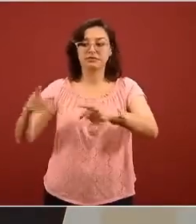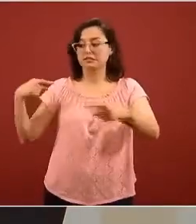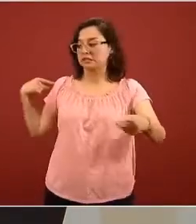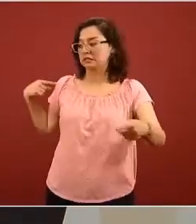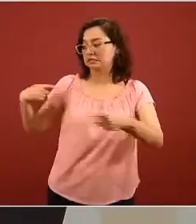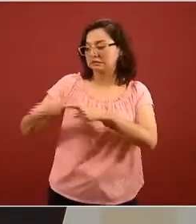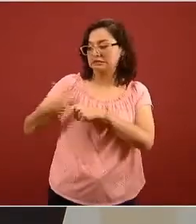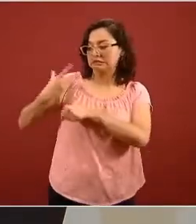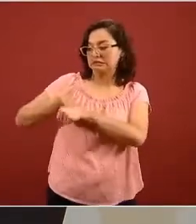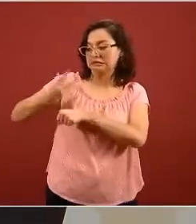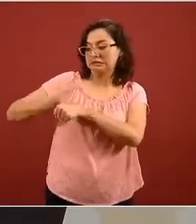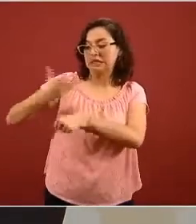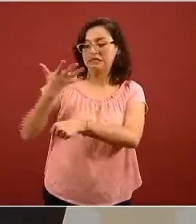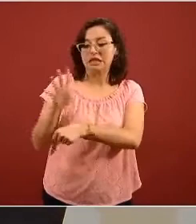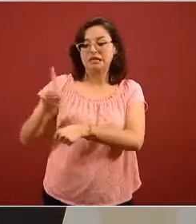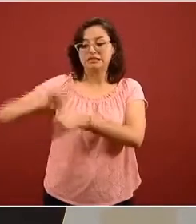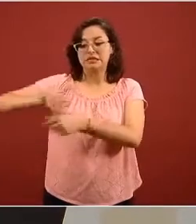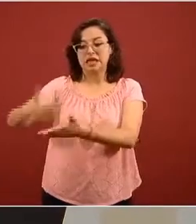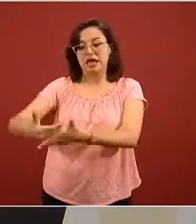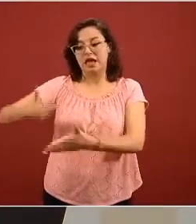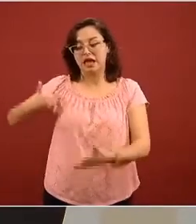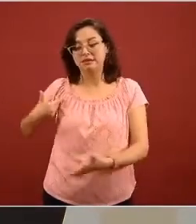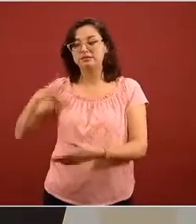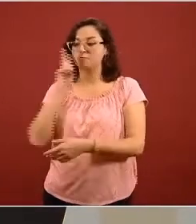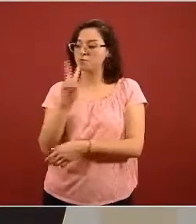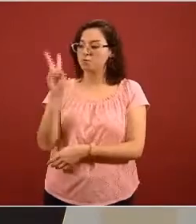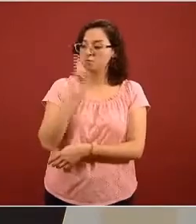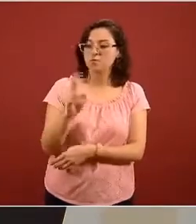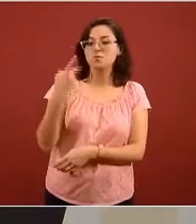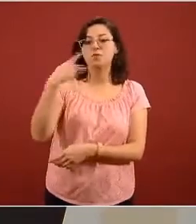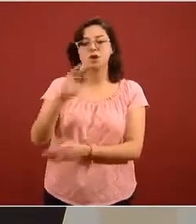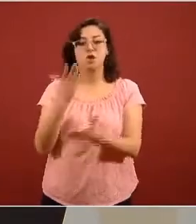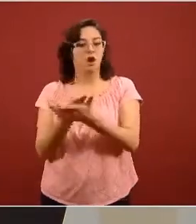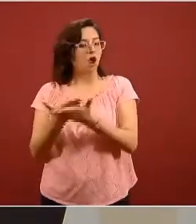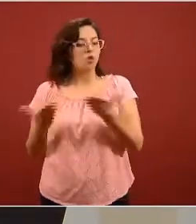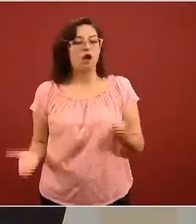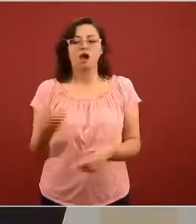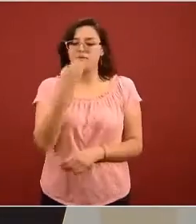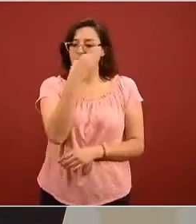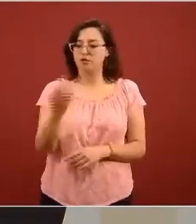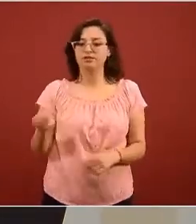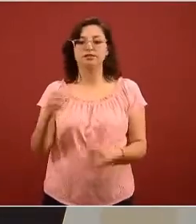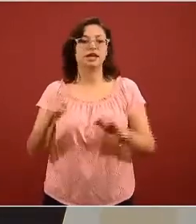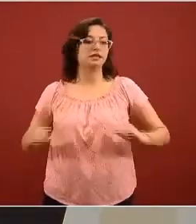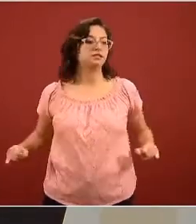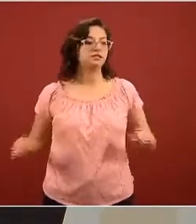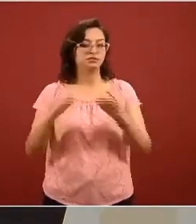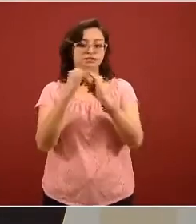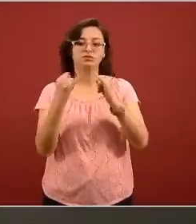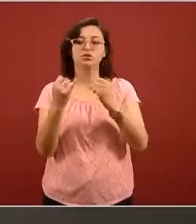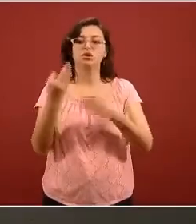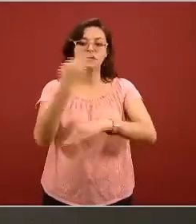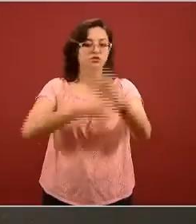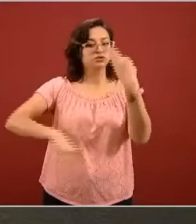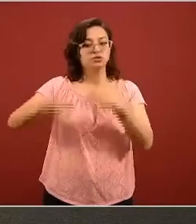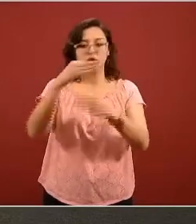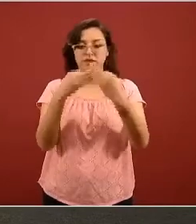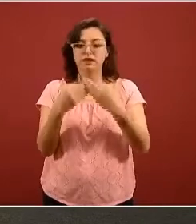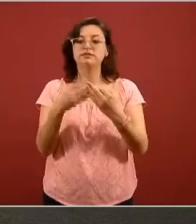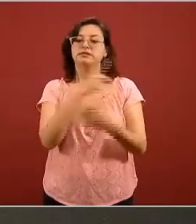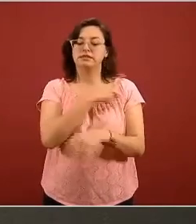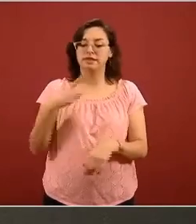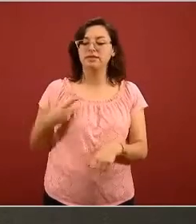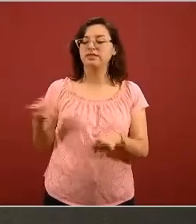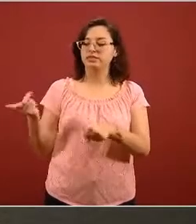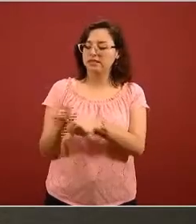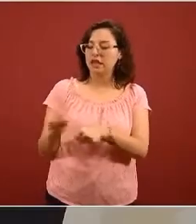pilotaje 10 días antes pero que ahora es obligatoria para que todas las instituciones del sector informen